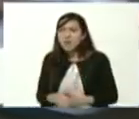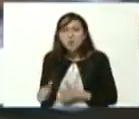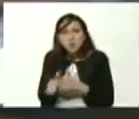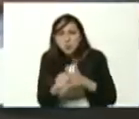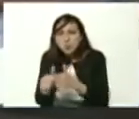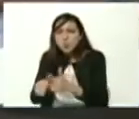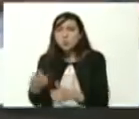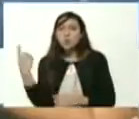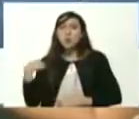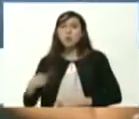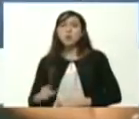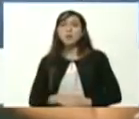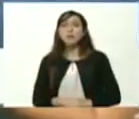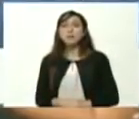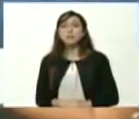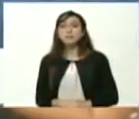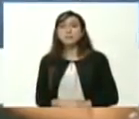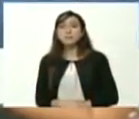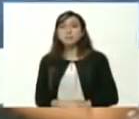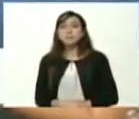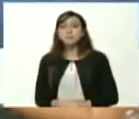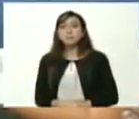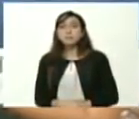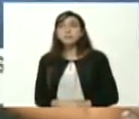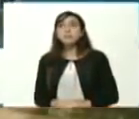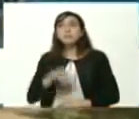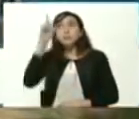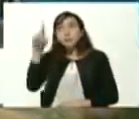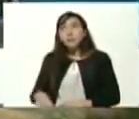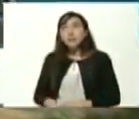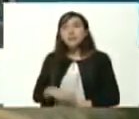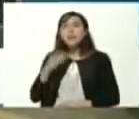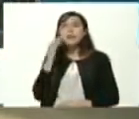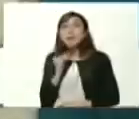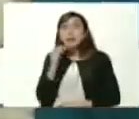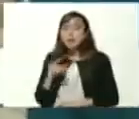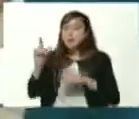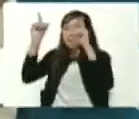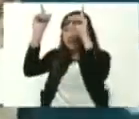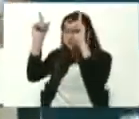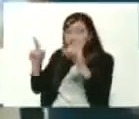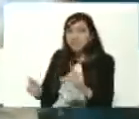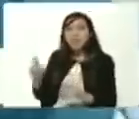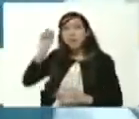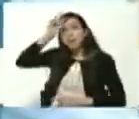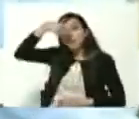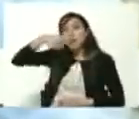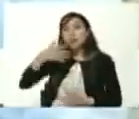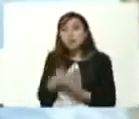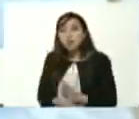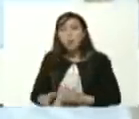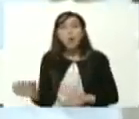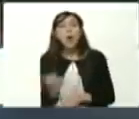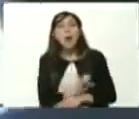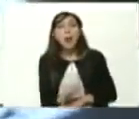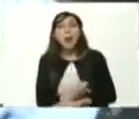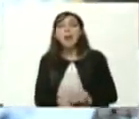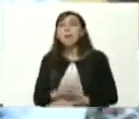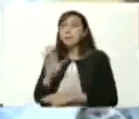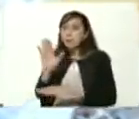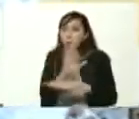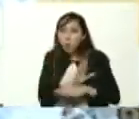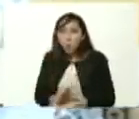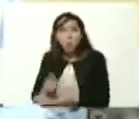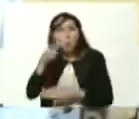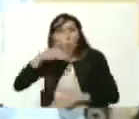las cuales hemos estado sometidos y la sabia decisión del estado de emergencia para proteger